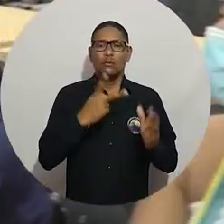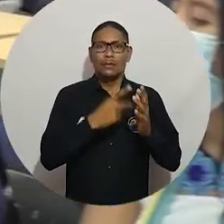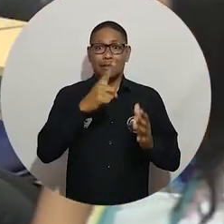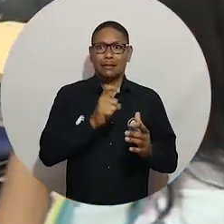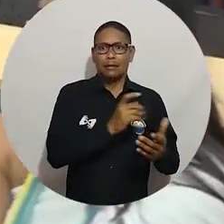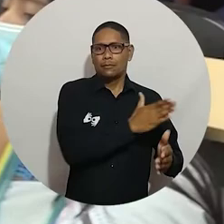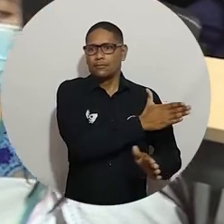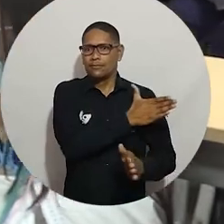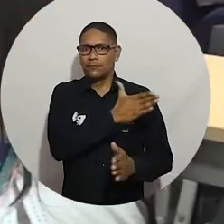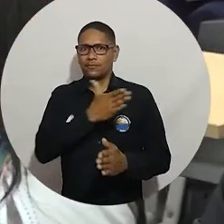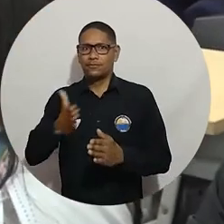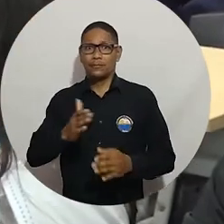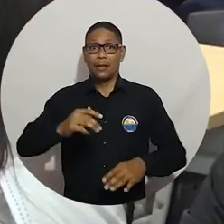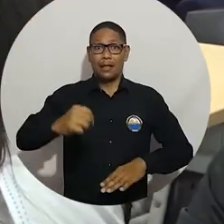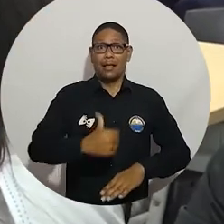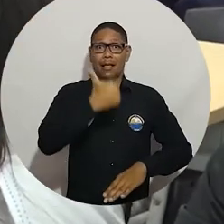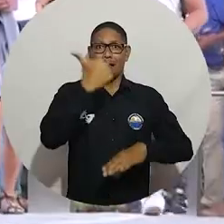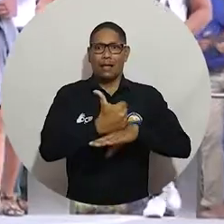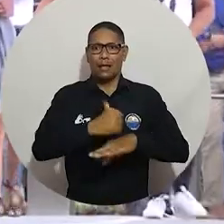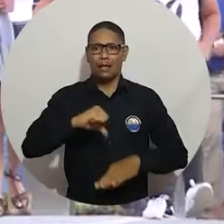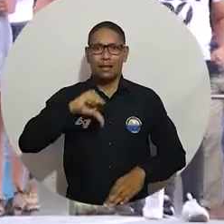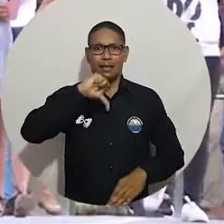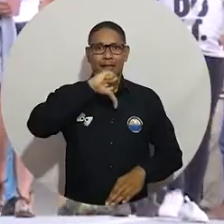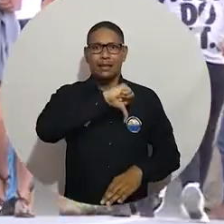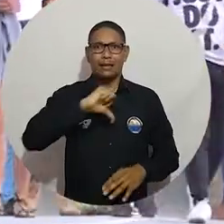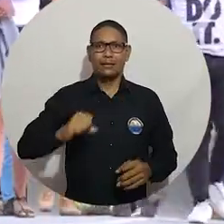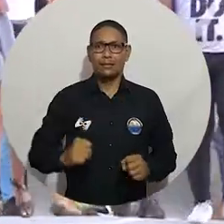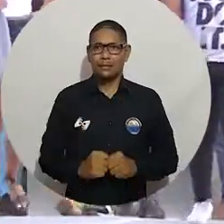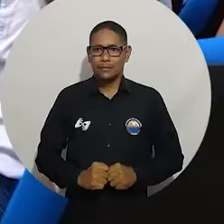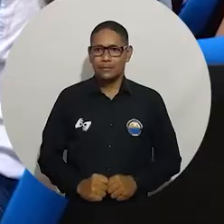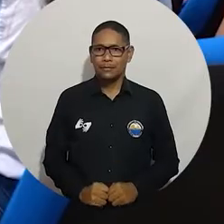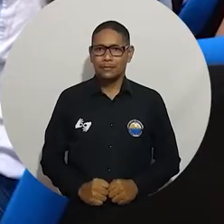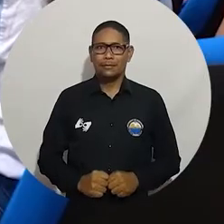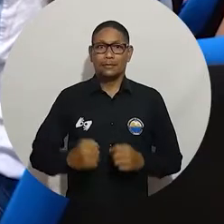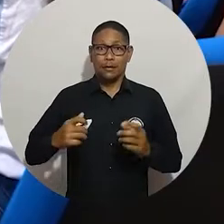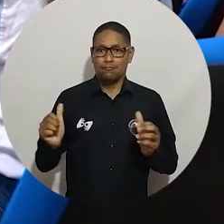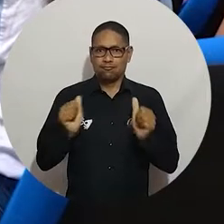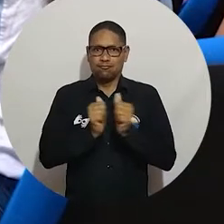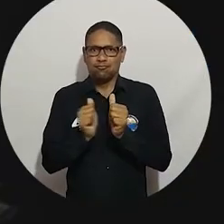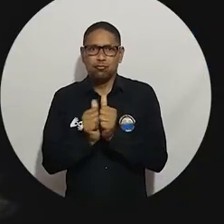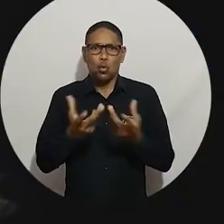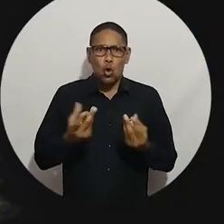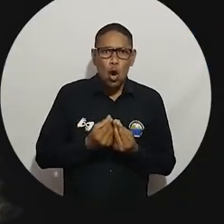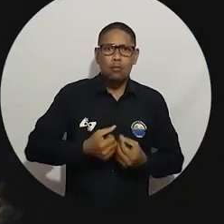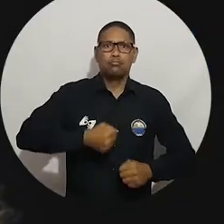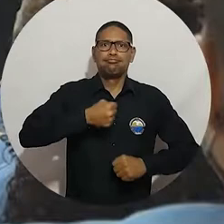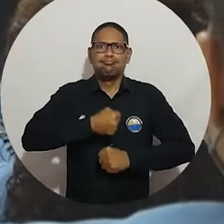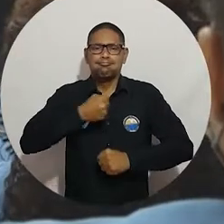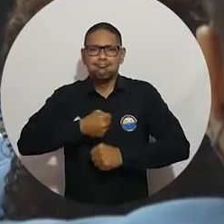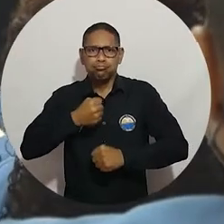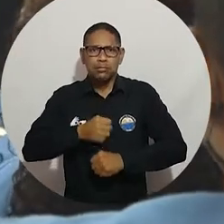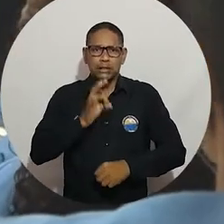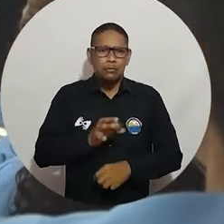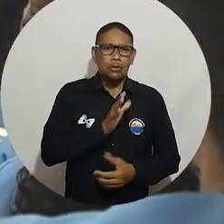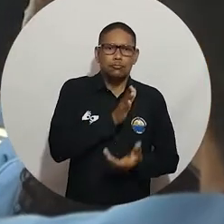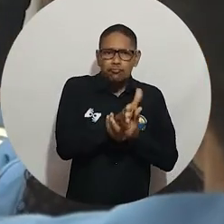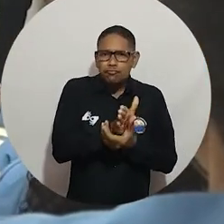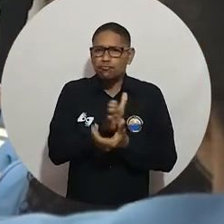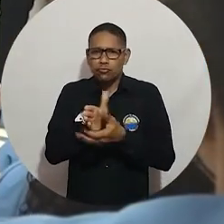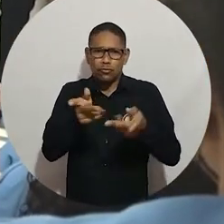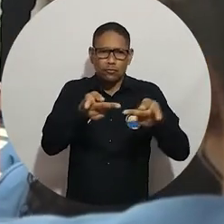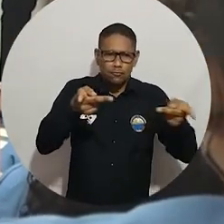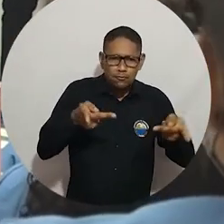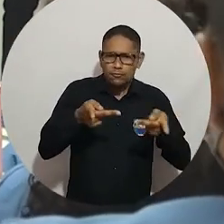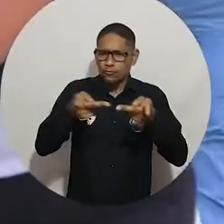2016, el rector Pablo Vera Salazar, acompañado de su equipo directivo, recorrió los pasillos y salones del campus para recibir